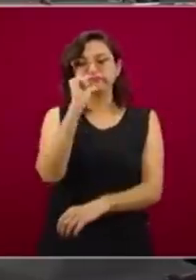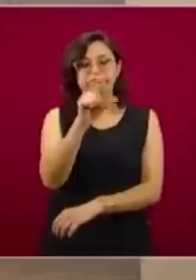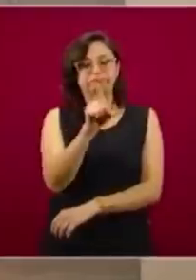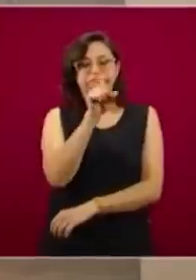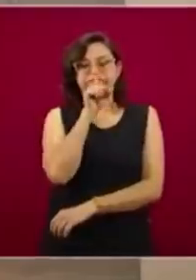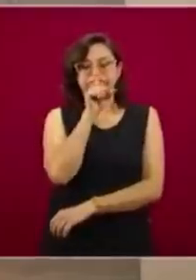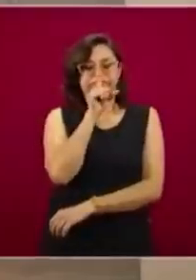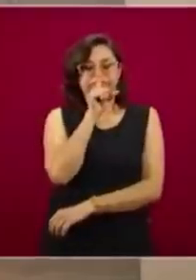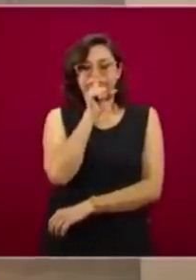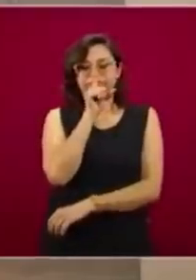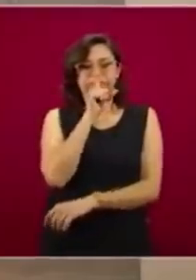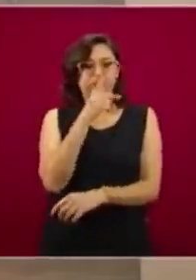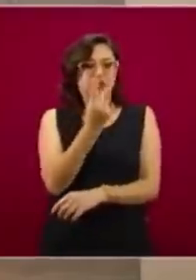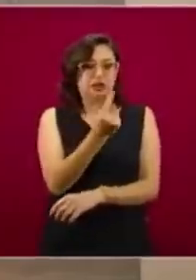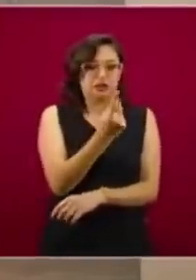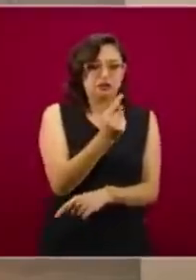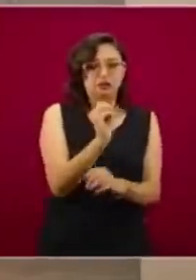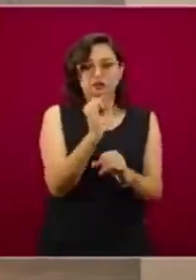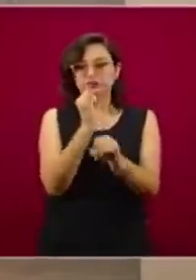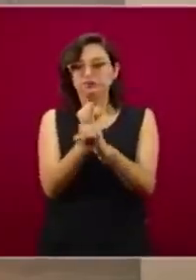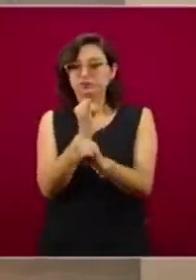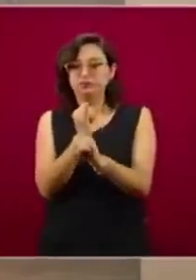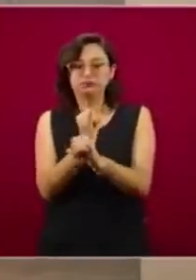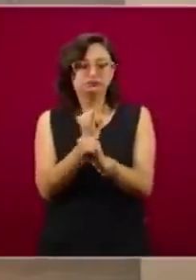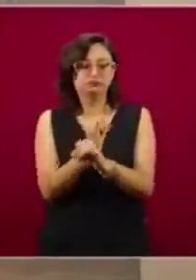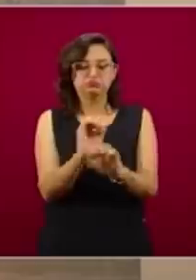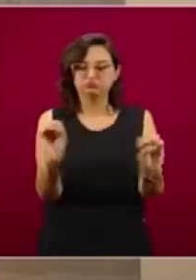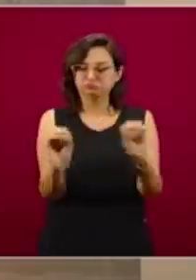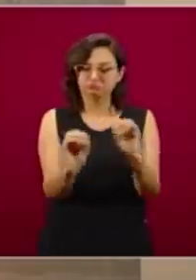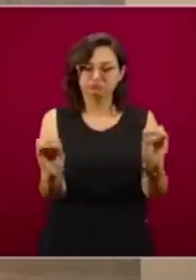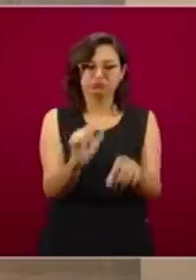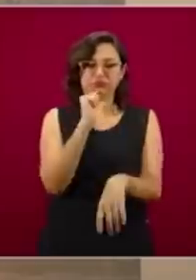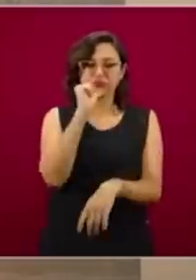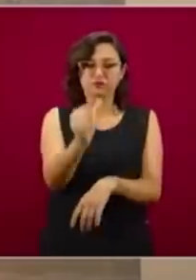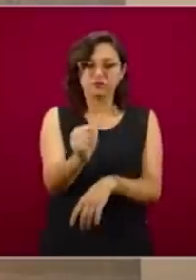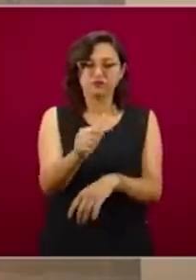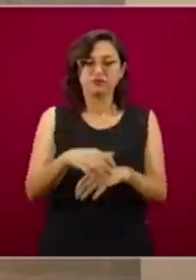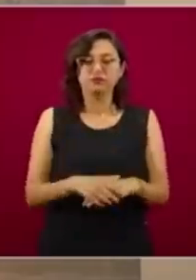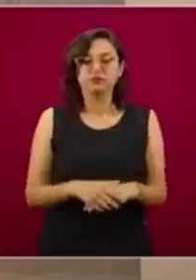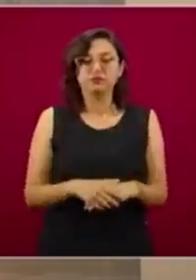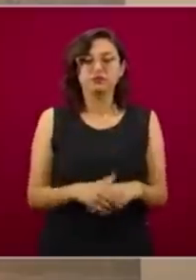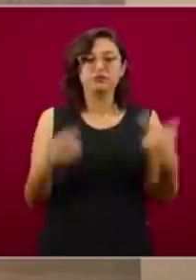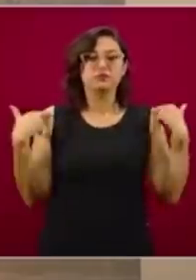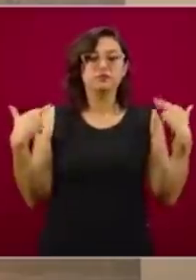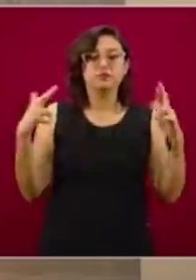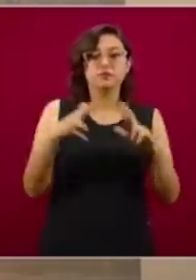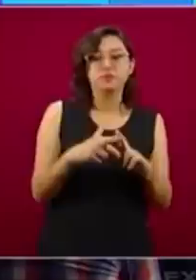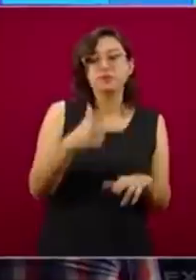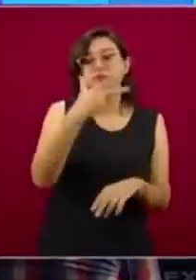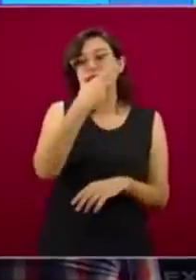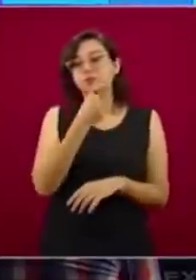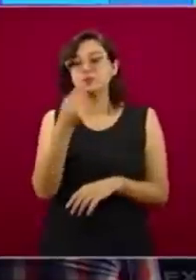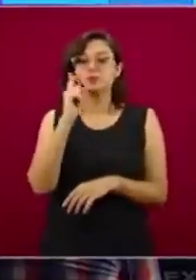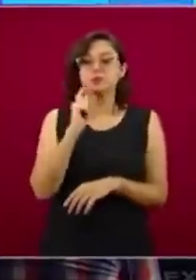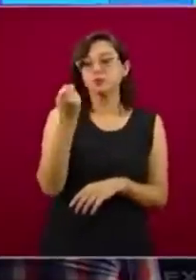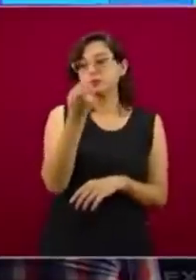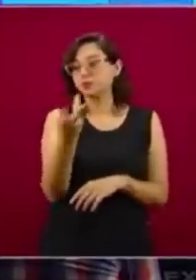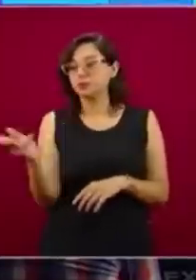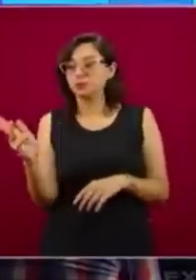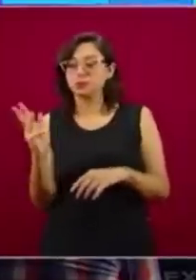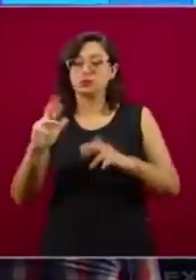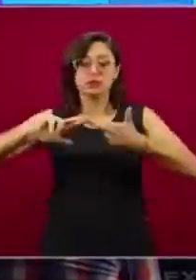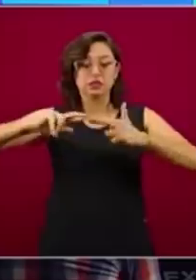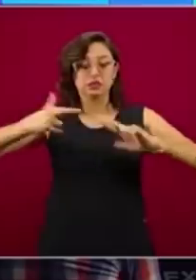o internet. Y la propia relación de las maestras y los maestros con las niñas y los niños va a